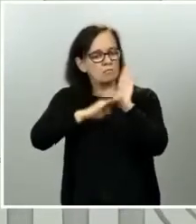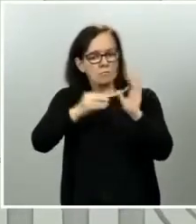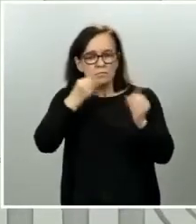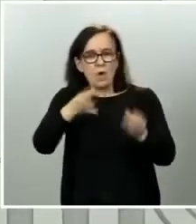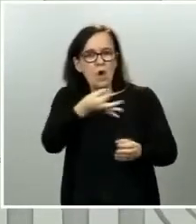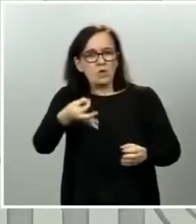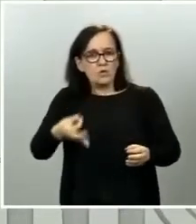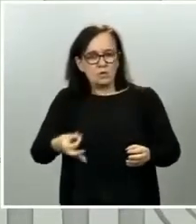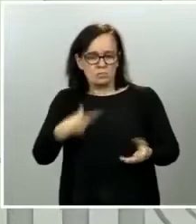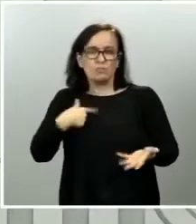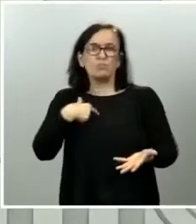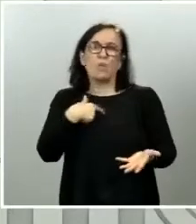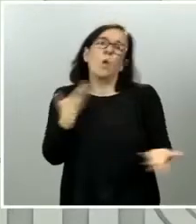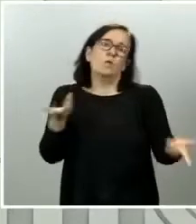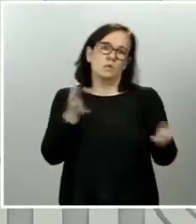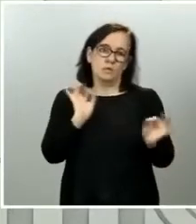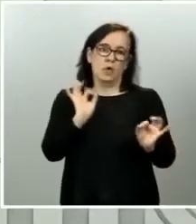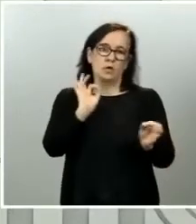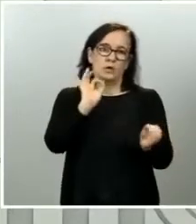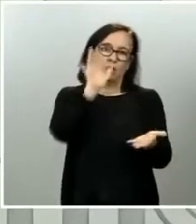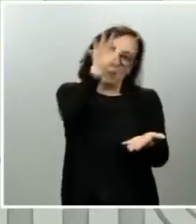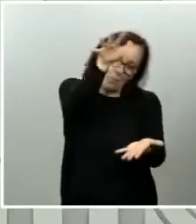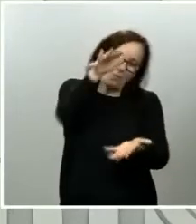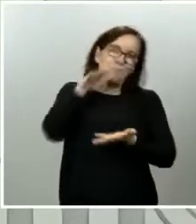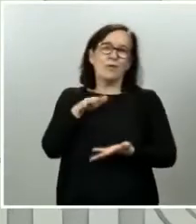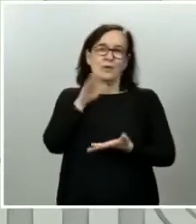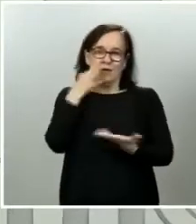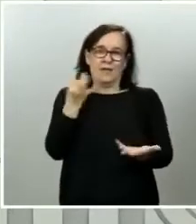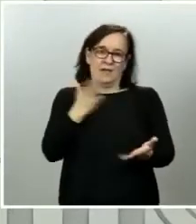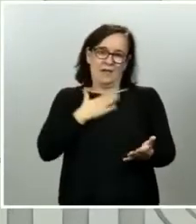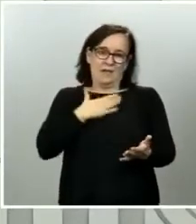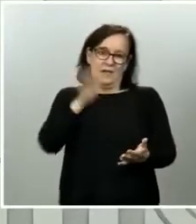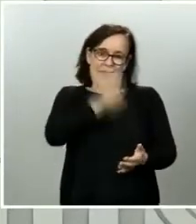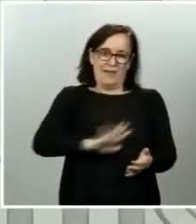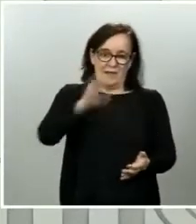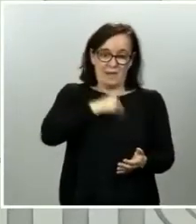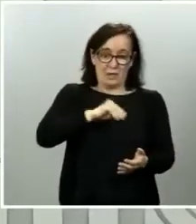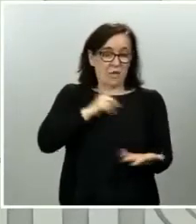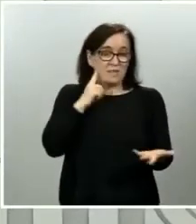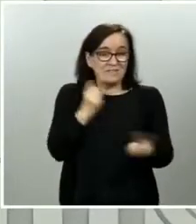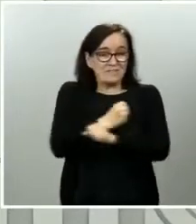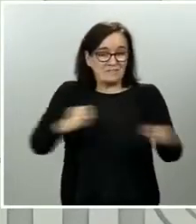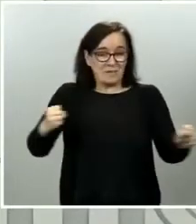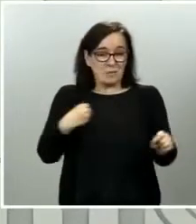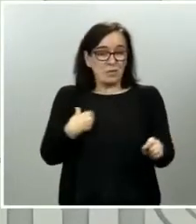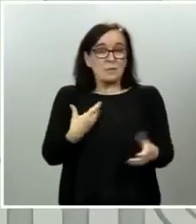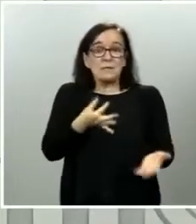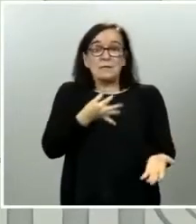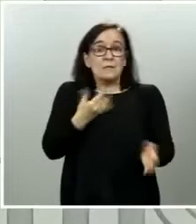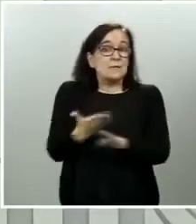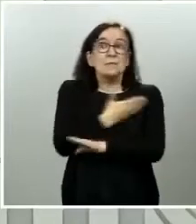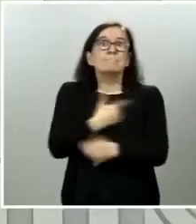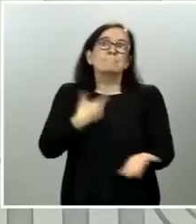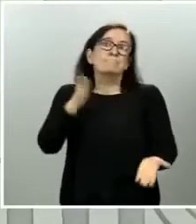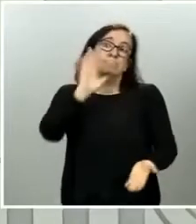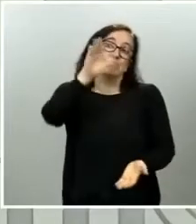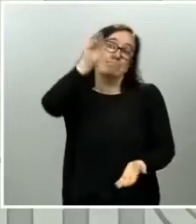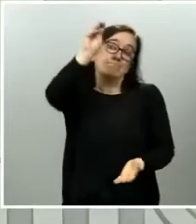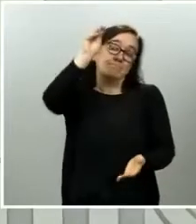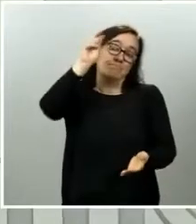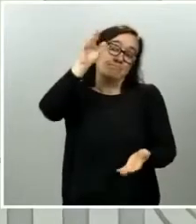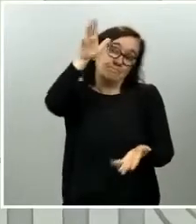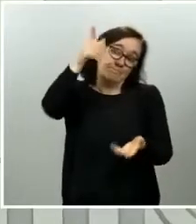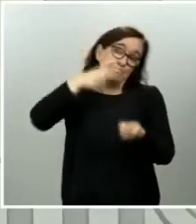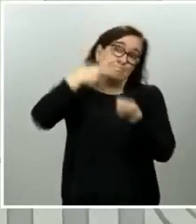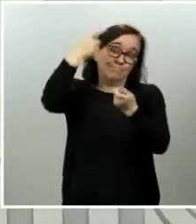abasteceremos de él, que es lo que queremos de la producción nacional. Cuando esto no ha sido posible es cuando hemos recurrido a comprar estos productos donde han estado